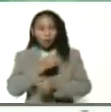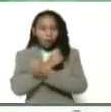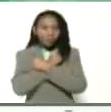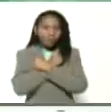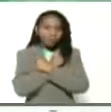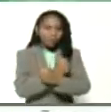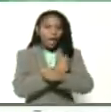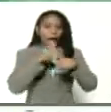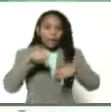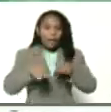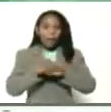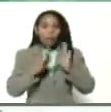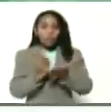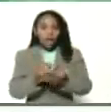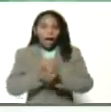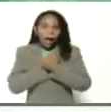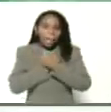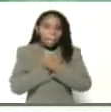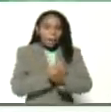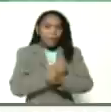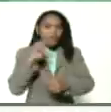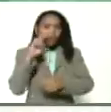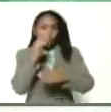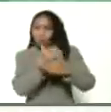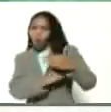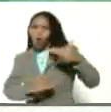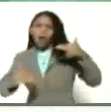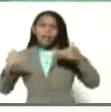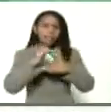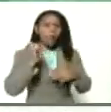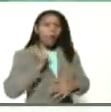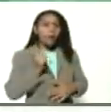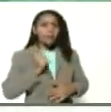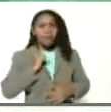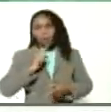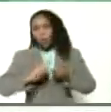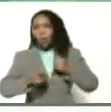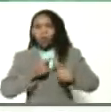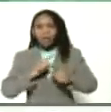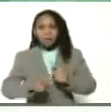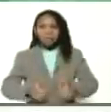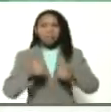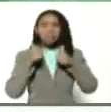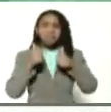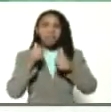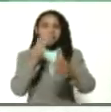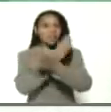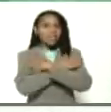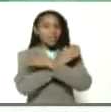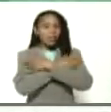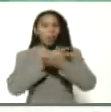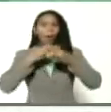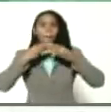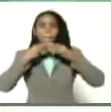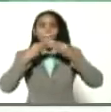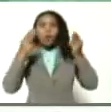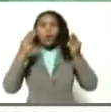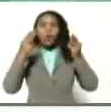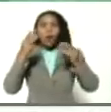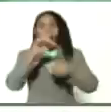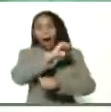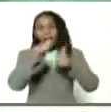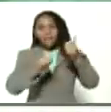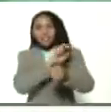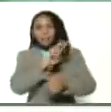en el mundo amamos a Venezuela por encima de cualquier cosa muy bien felicito públicamente a la